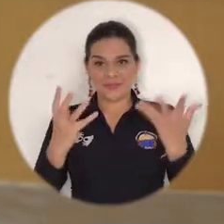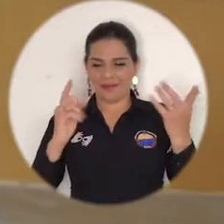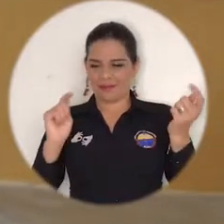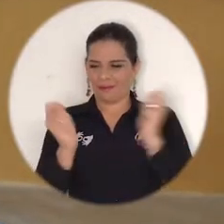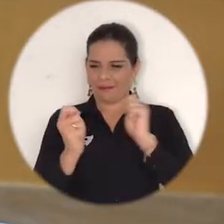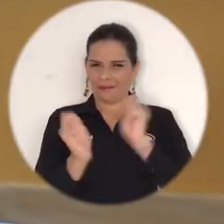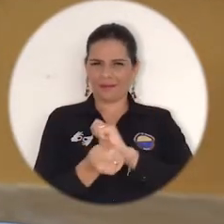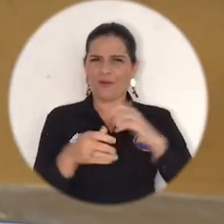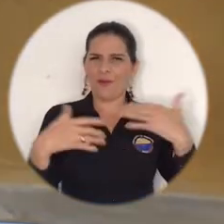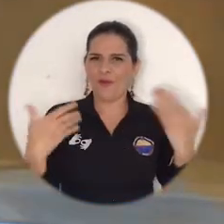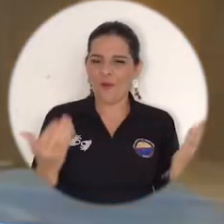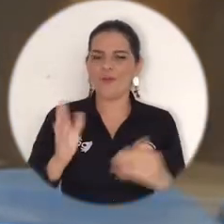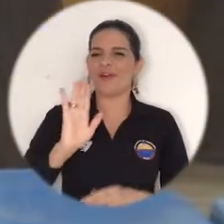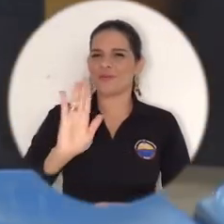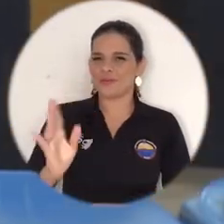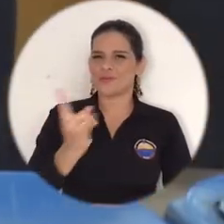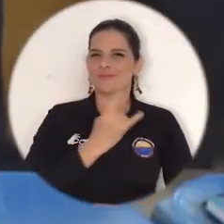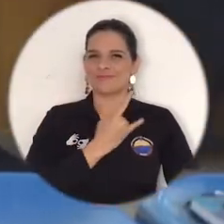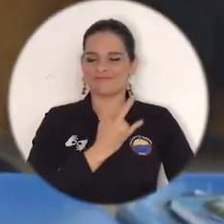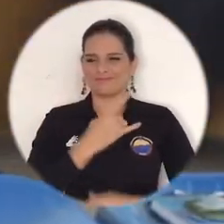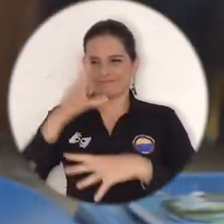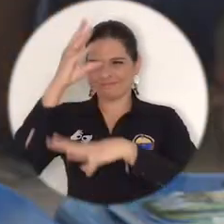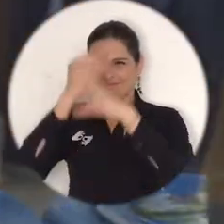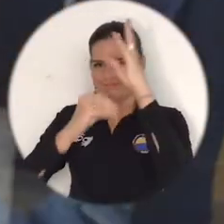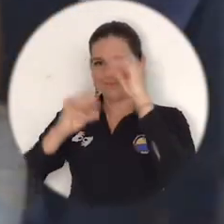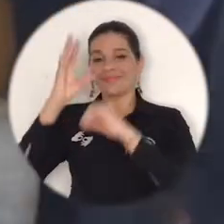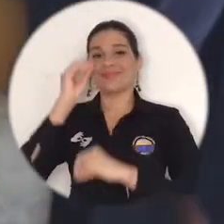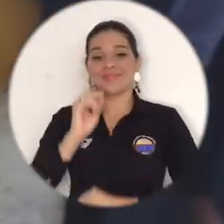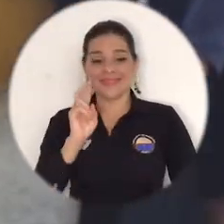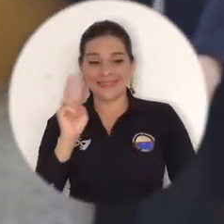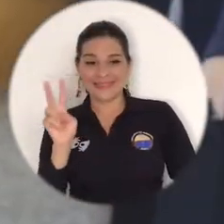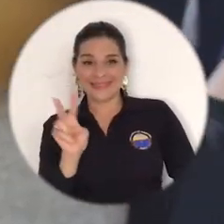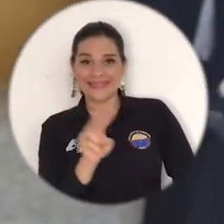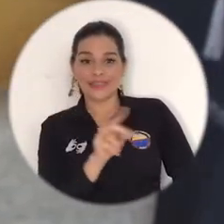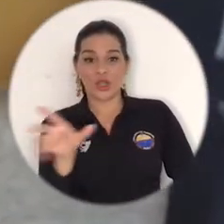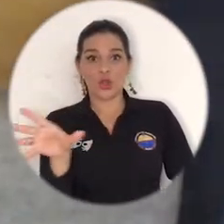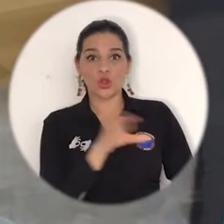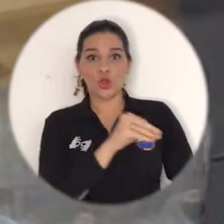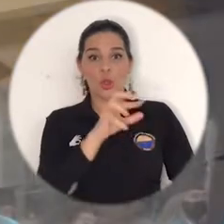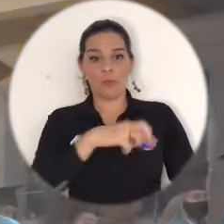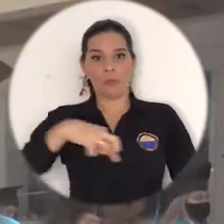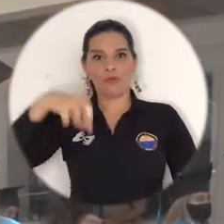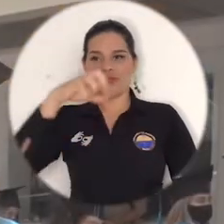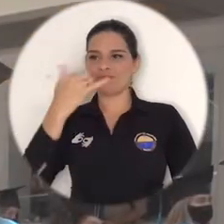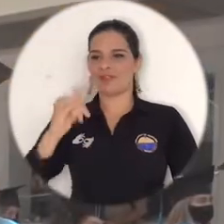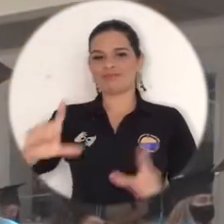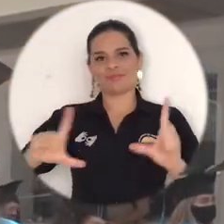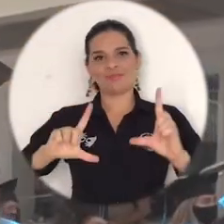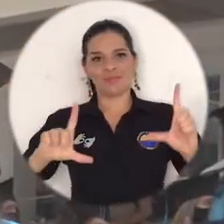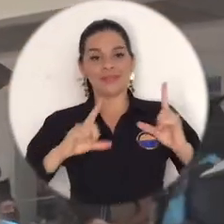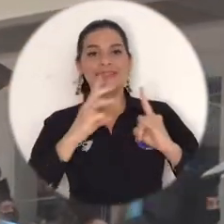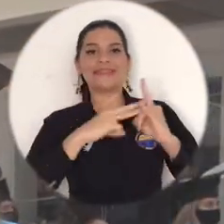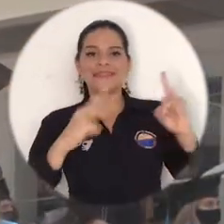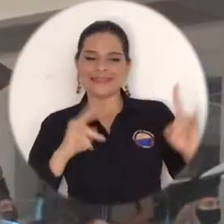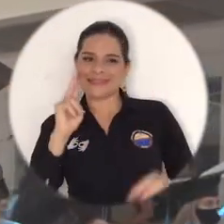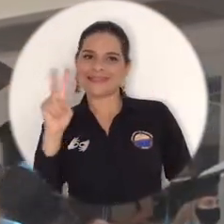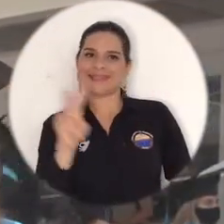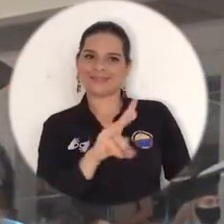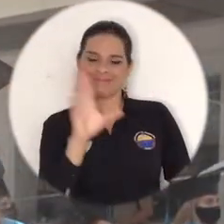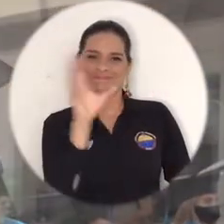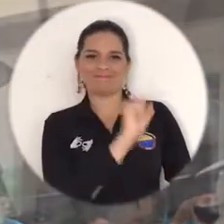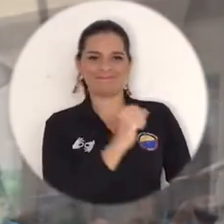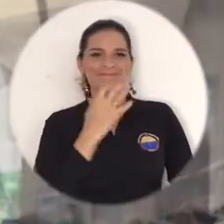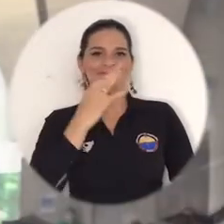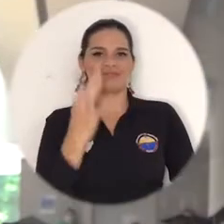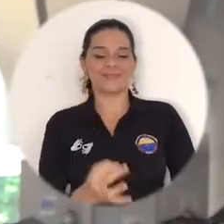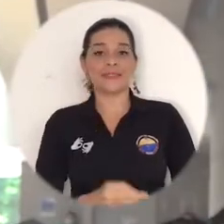Transformar vidas a través de la educación superior es una consigna que se refleja en cada uno de los profesionales que egresan de la Universidad del